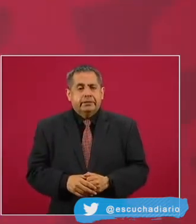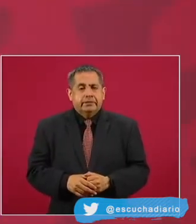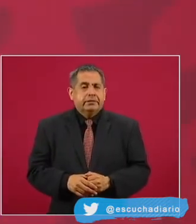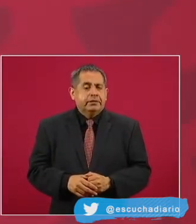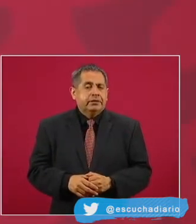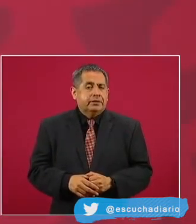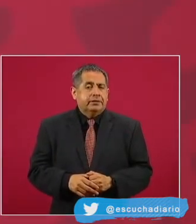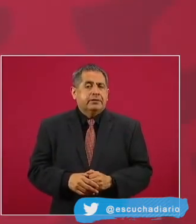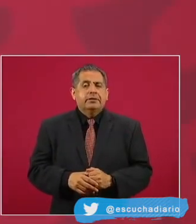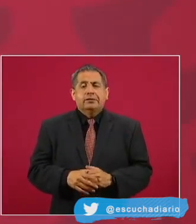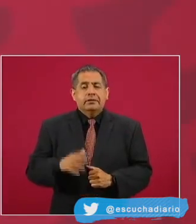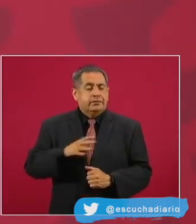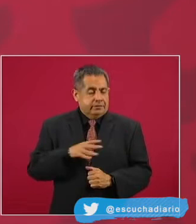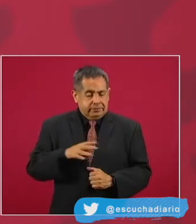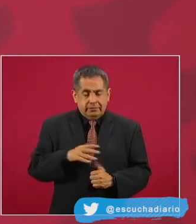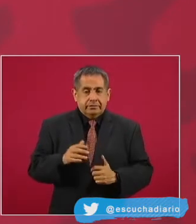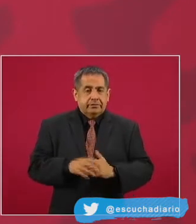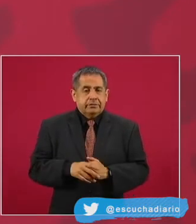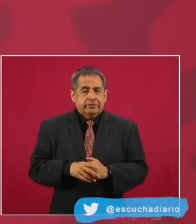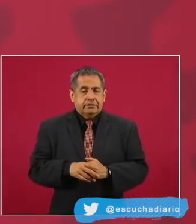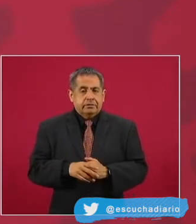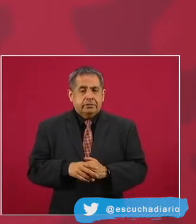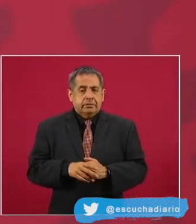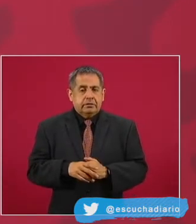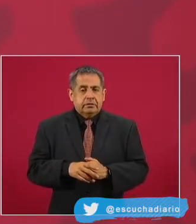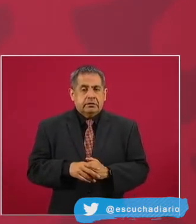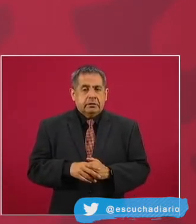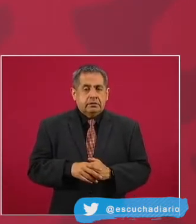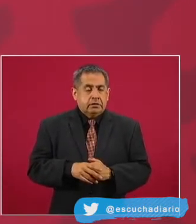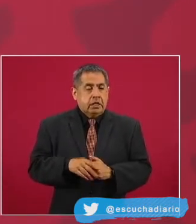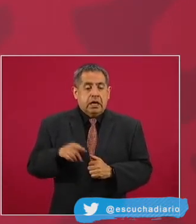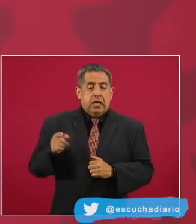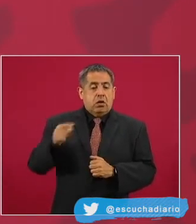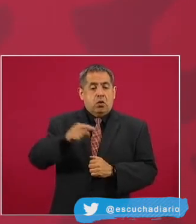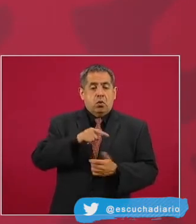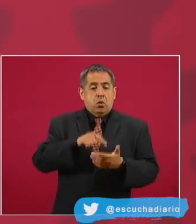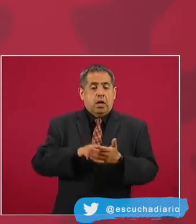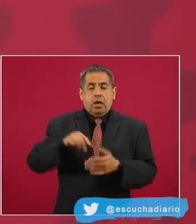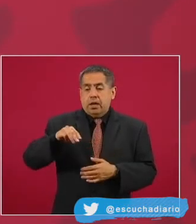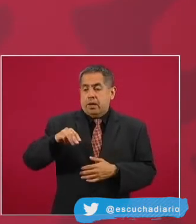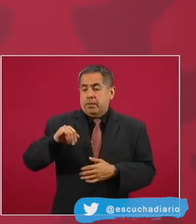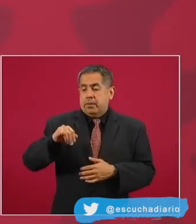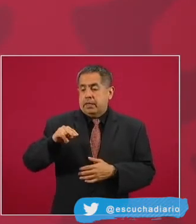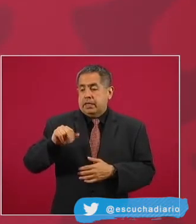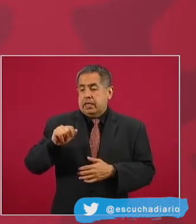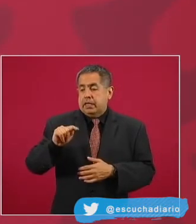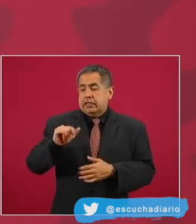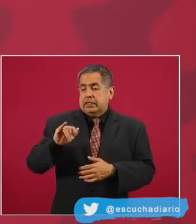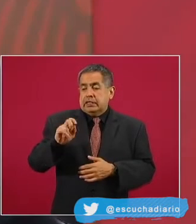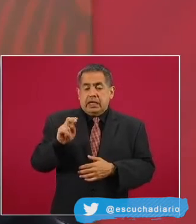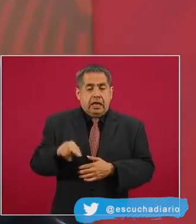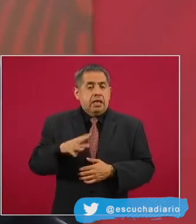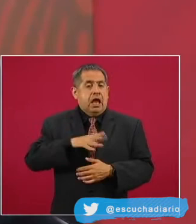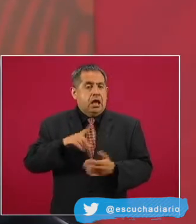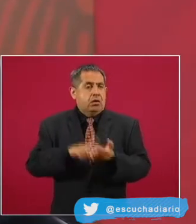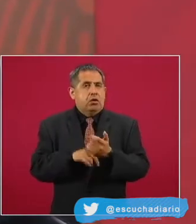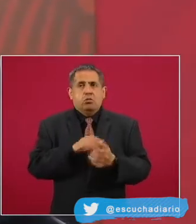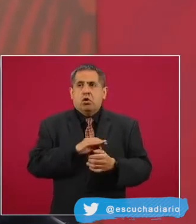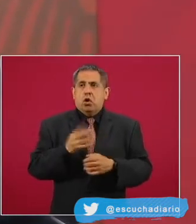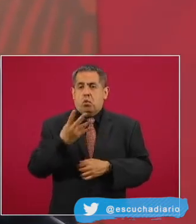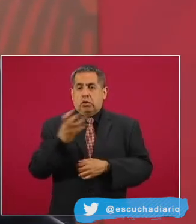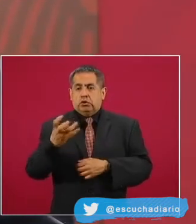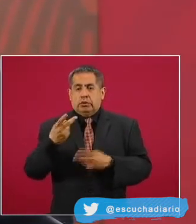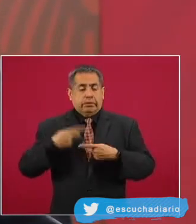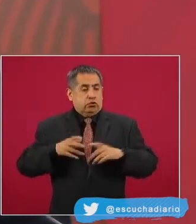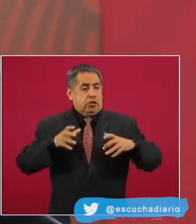Internacional que pide posponer la construcción de la refinería en dos bocas en México, no son los organismos financieros internacionales